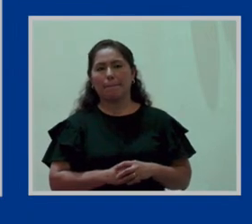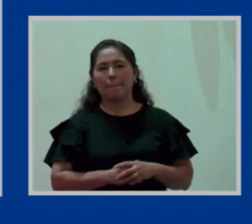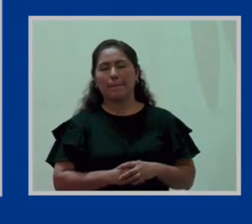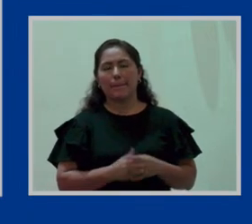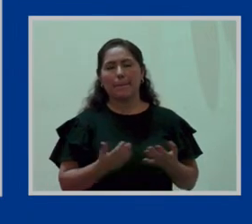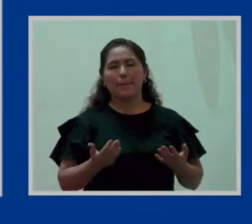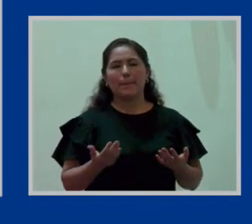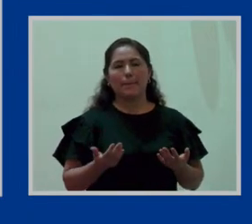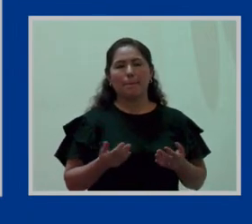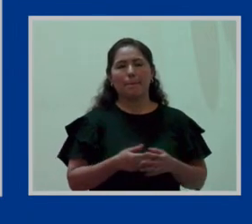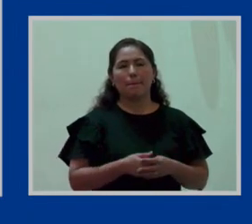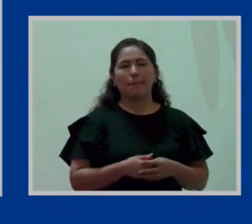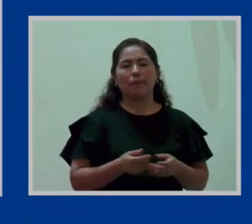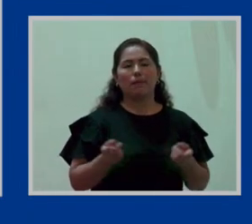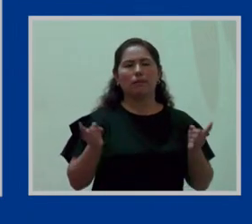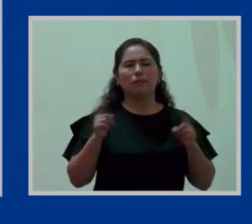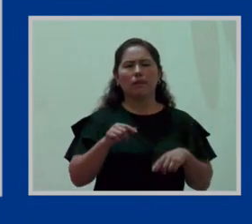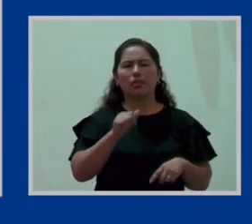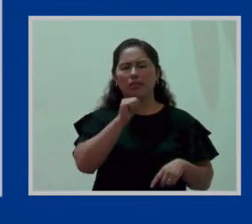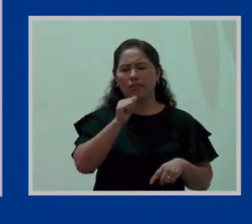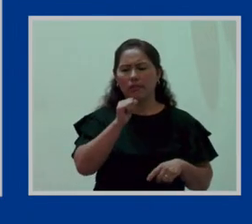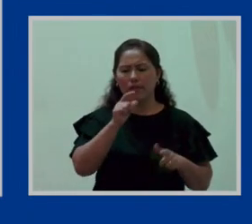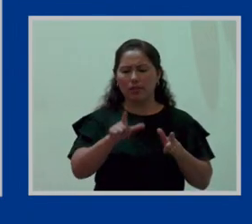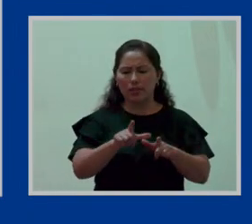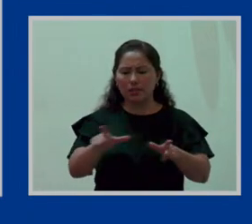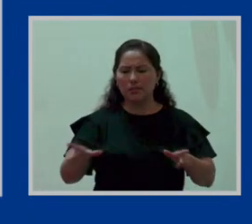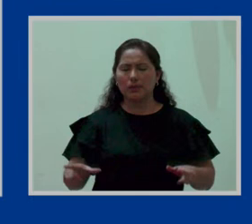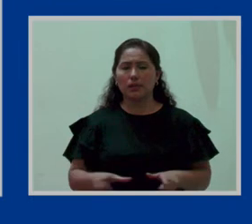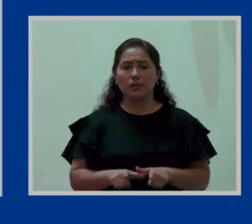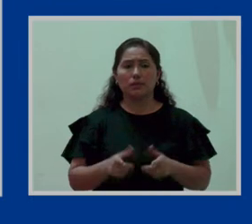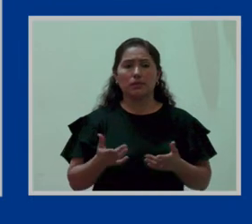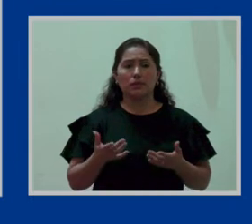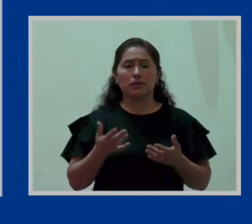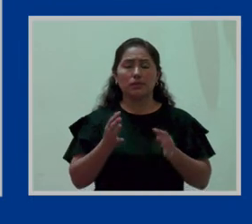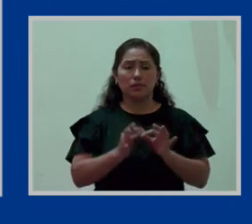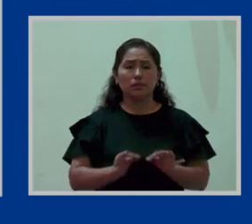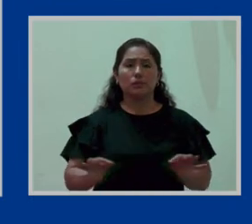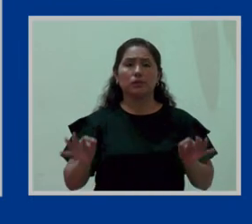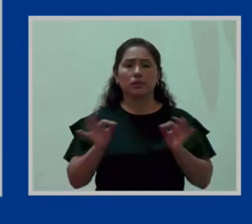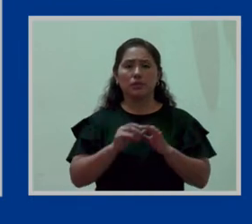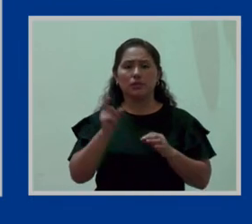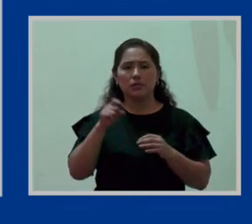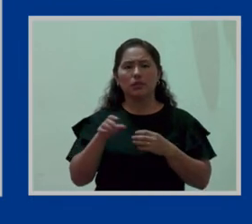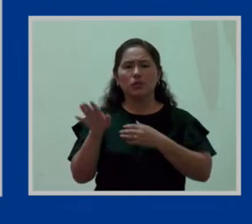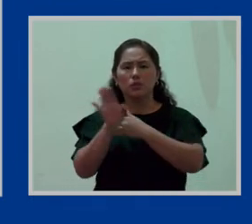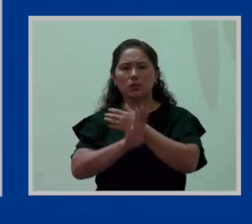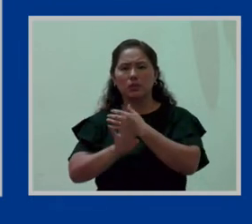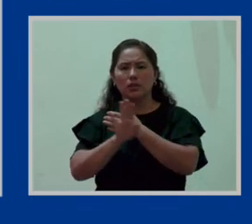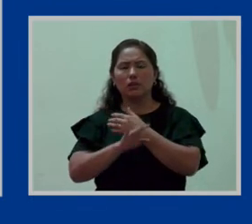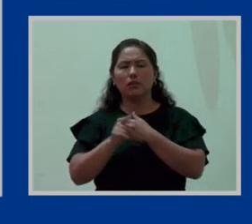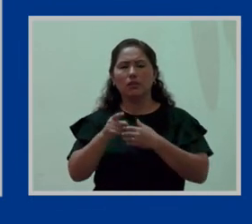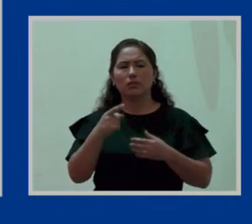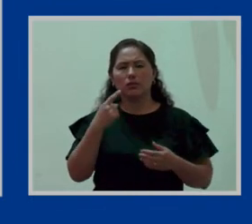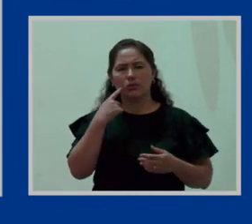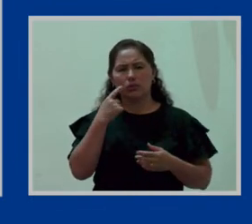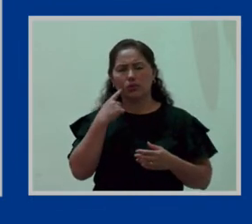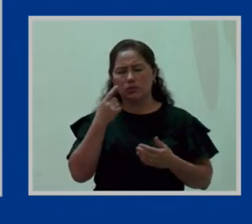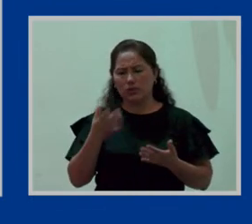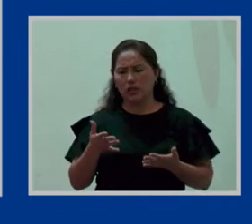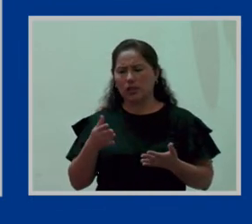Cuando no hay espacios, o sea, es importante resguardar lo que se conoce el aforo.